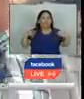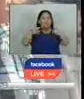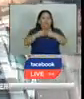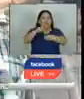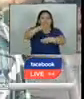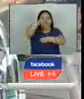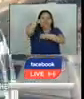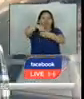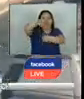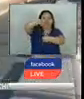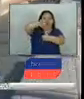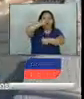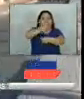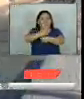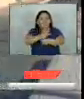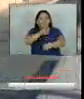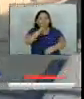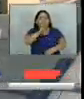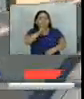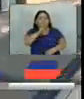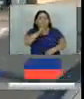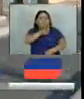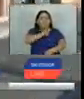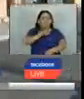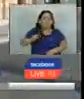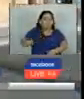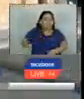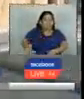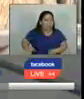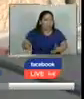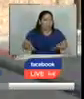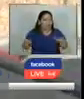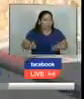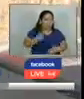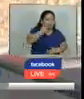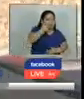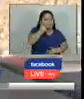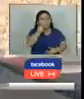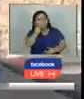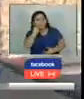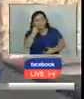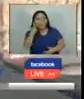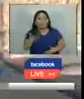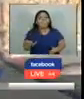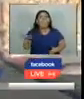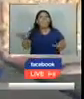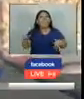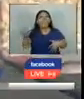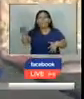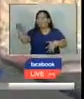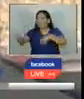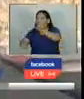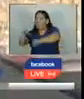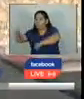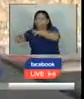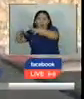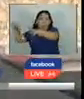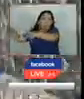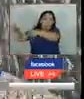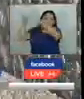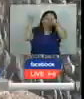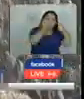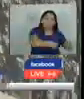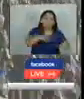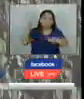conforman el Triángulo Norte, Guatemala, Honduras y El Salvador están vigilando y es que las deportaciones van a ser de forma masiva.